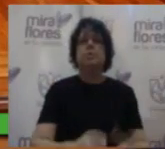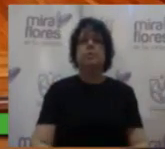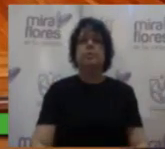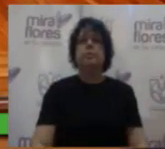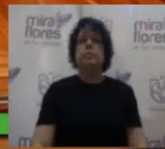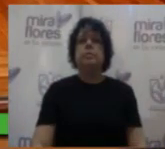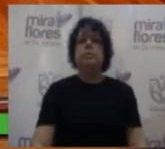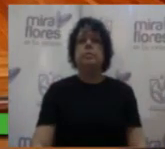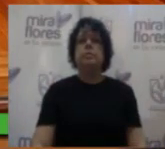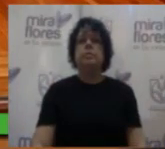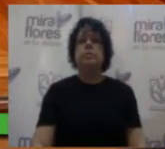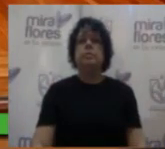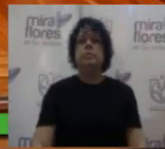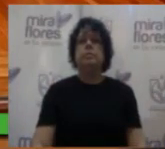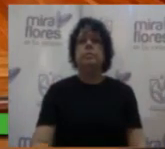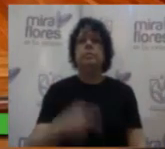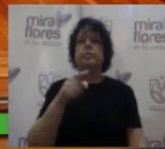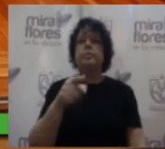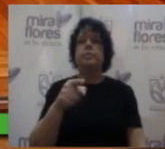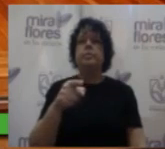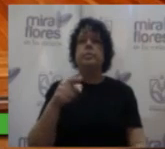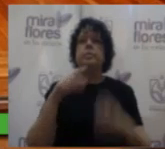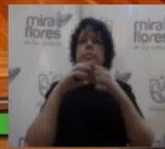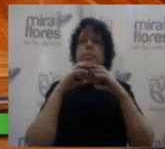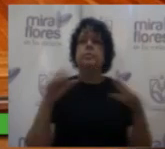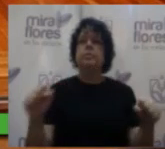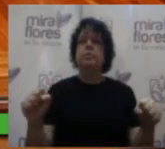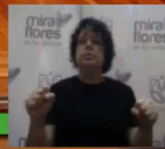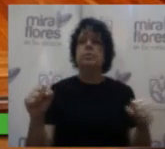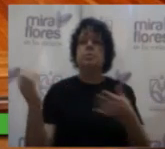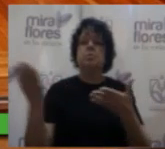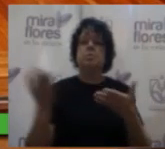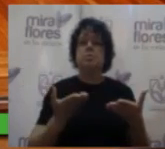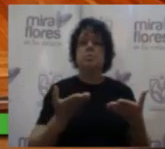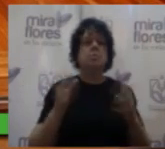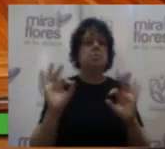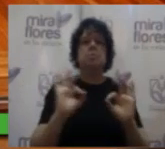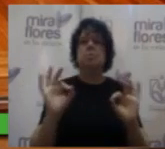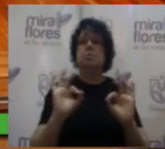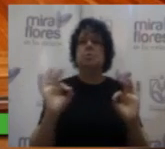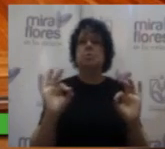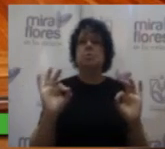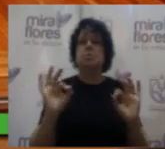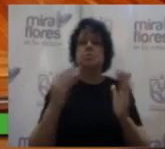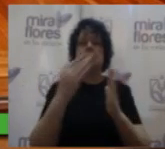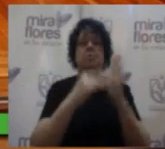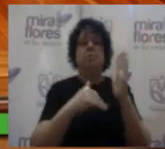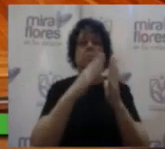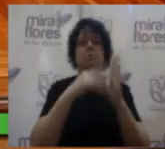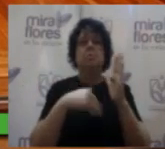En estación despacho, señor alcalde no se ha presentado ningún documento que dar cuenta al Consejo Municipal